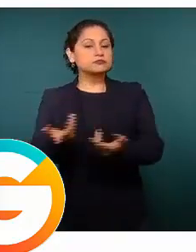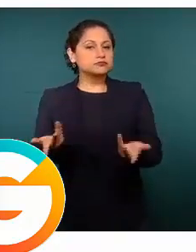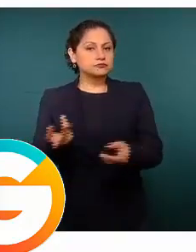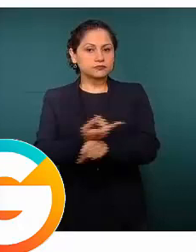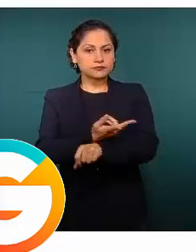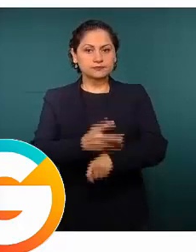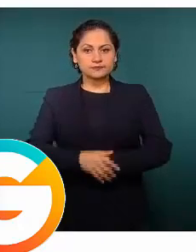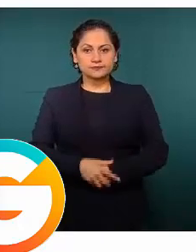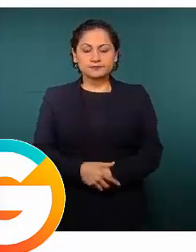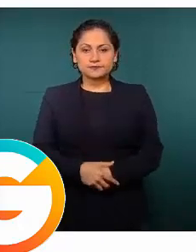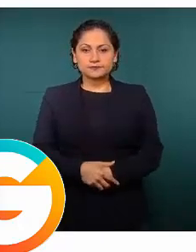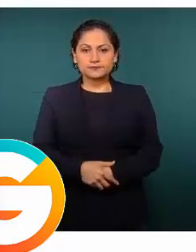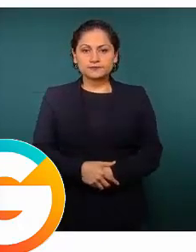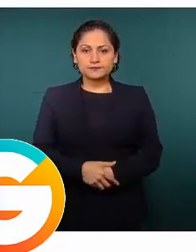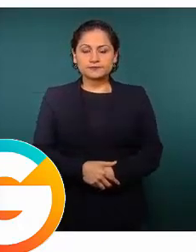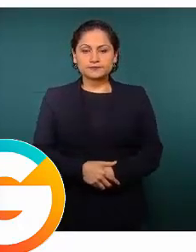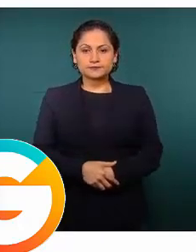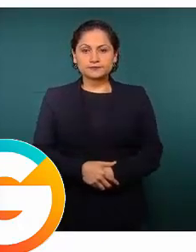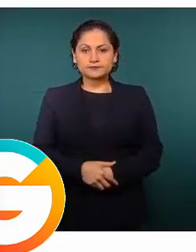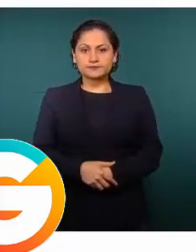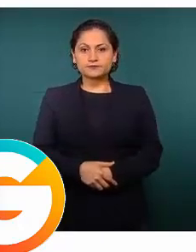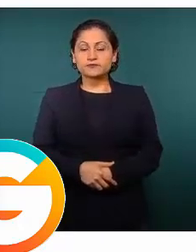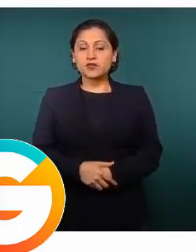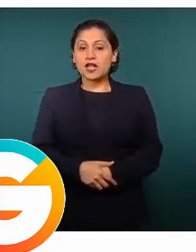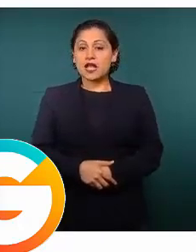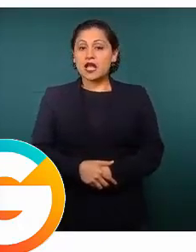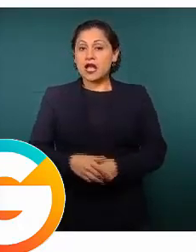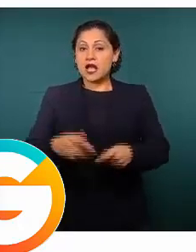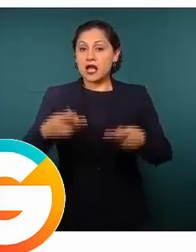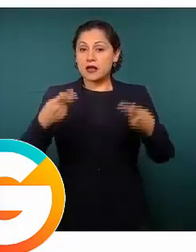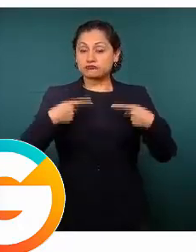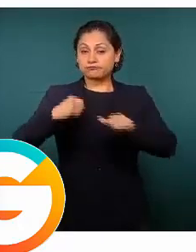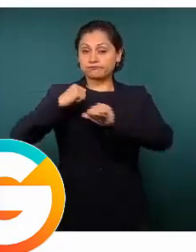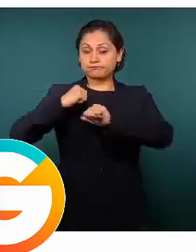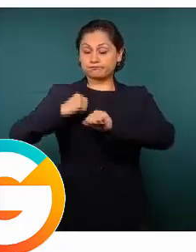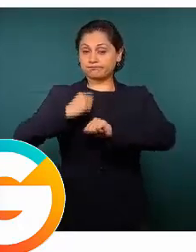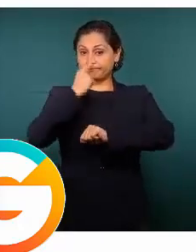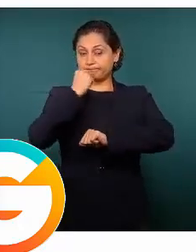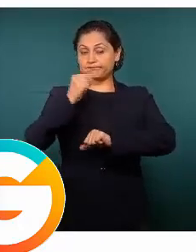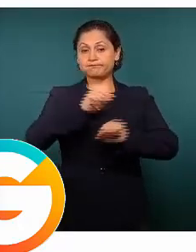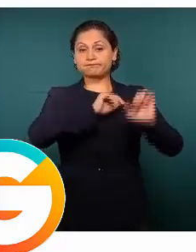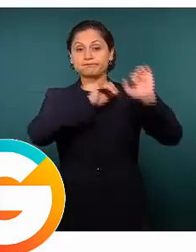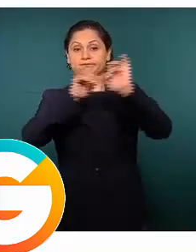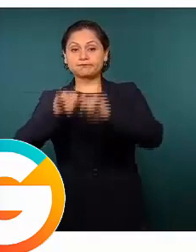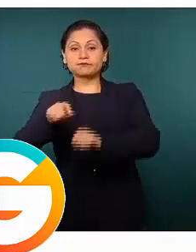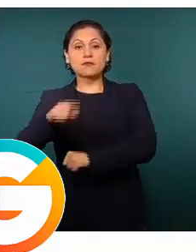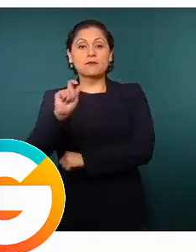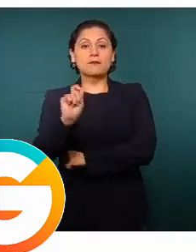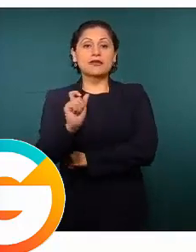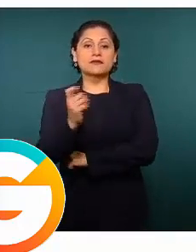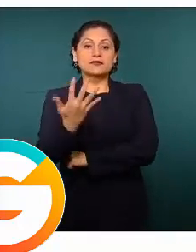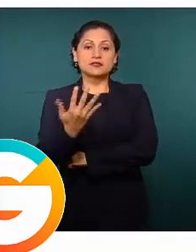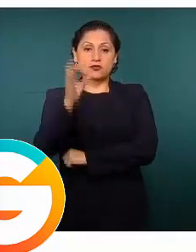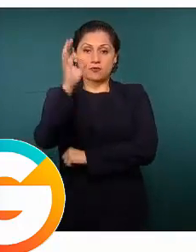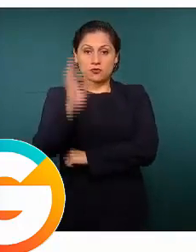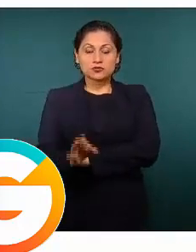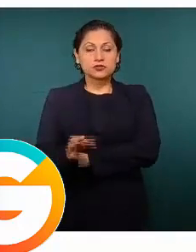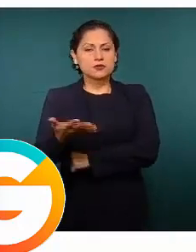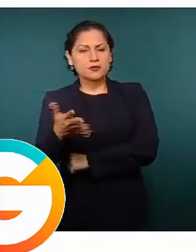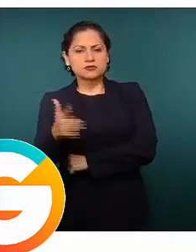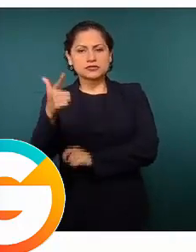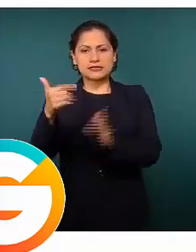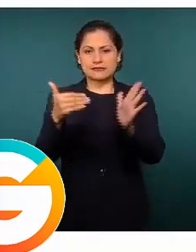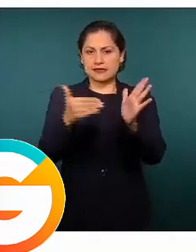la presencia principal de la fuerza tiene casi el 25%, que son más de siete mil policías